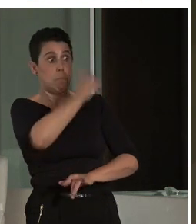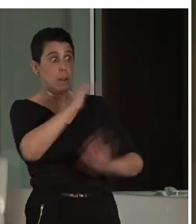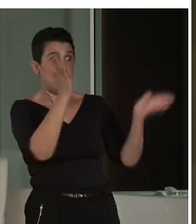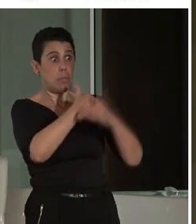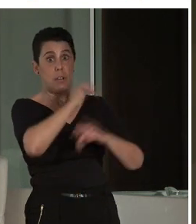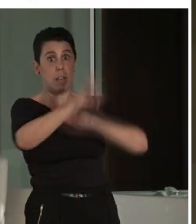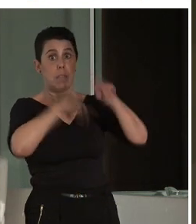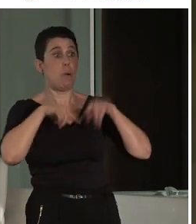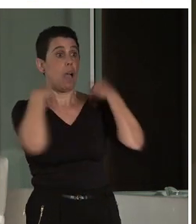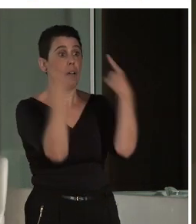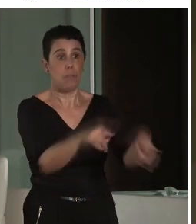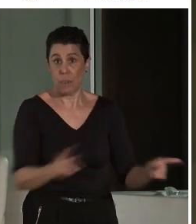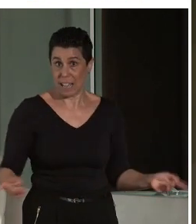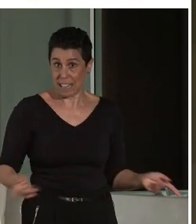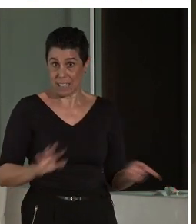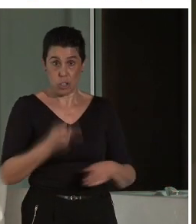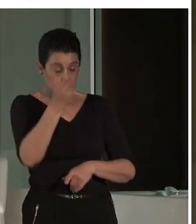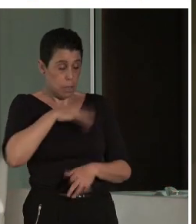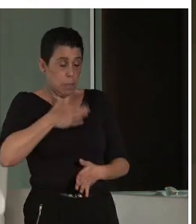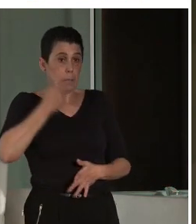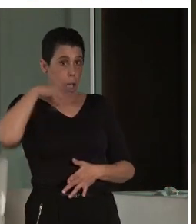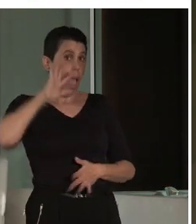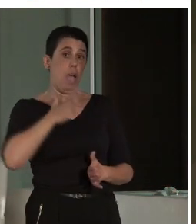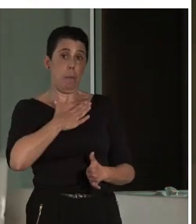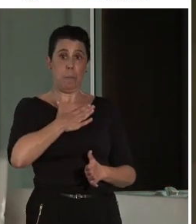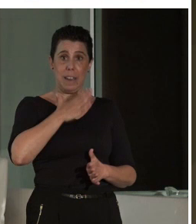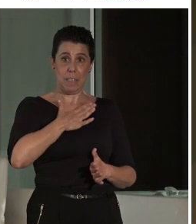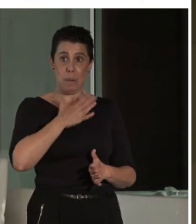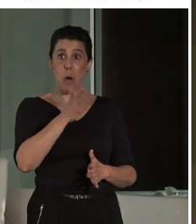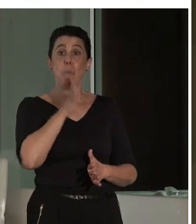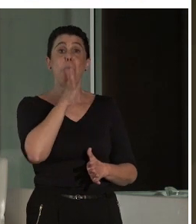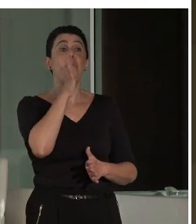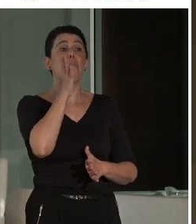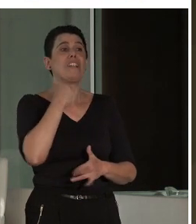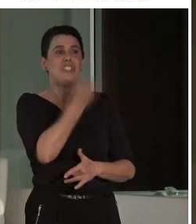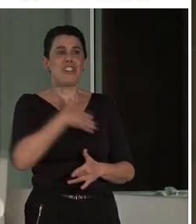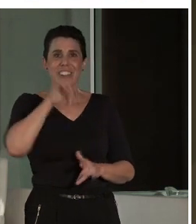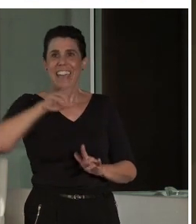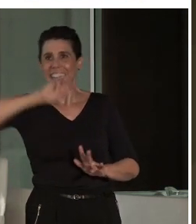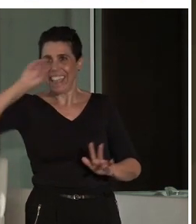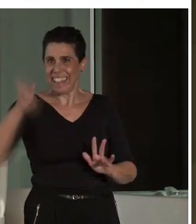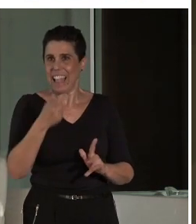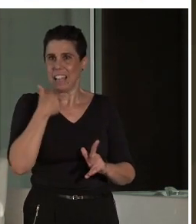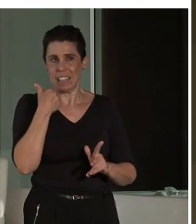También tuve yo la oportunidad de experimentar eso, y por eso quería que esta actividad saliera muy bien.